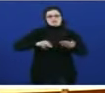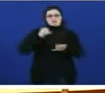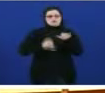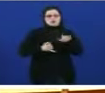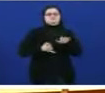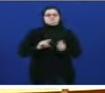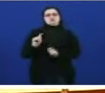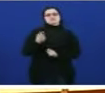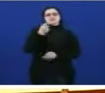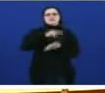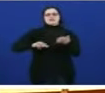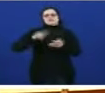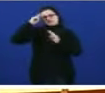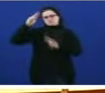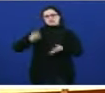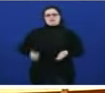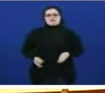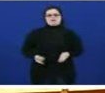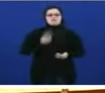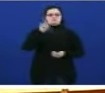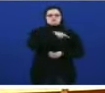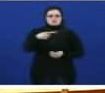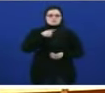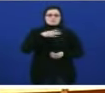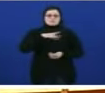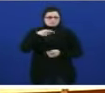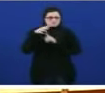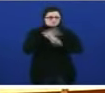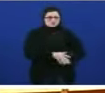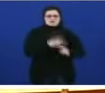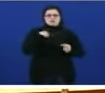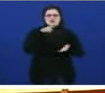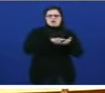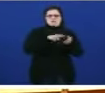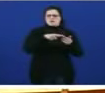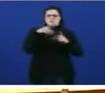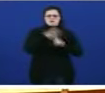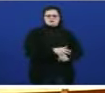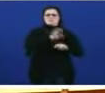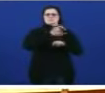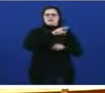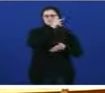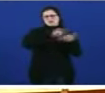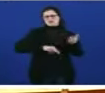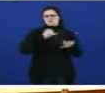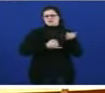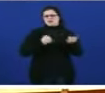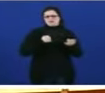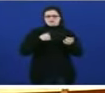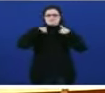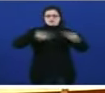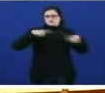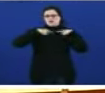respetada siga desprezando este país siga desprezando a súa lingua e seguirá colleitando fracaso tras fracaso